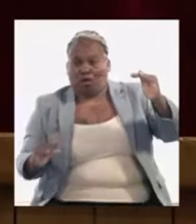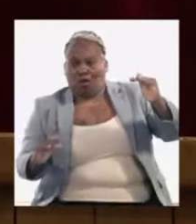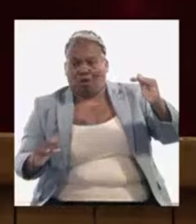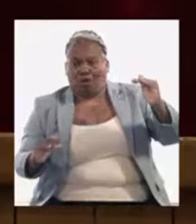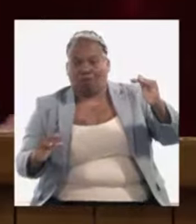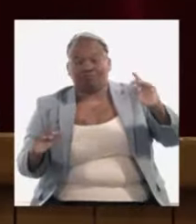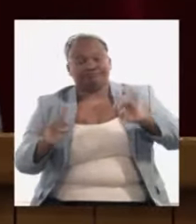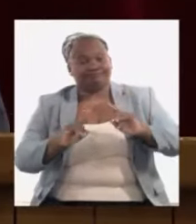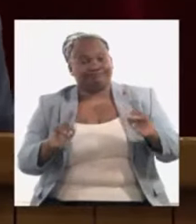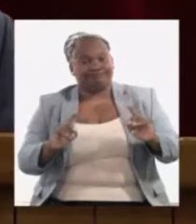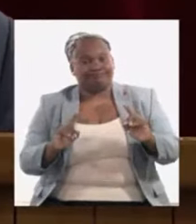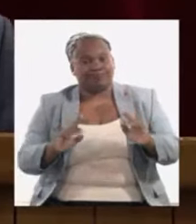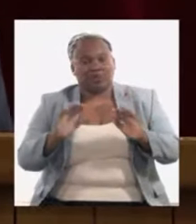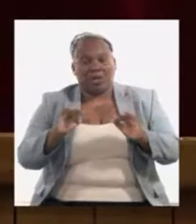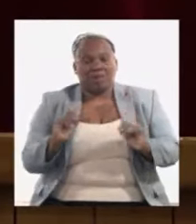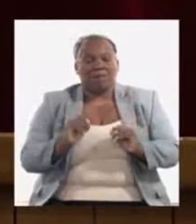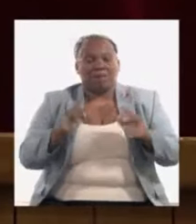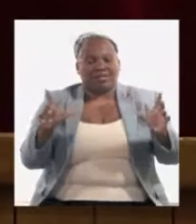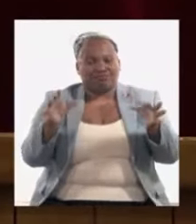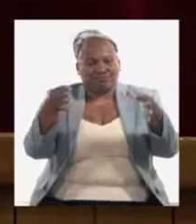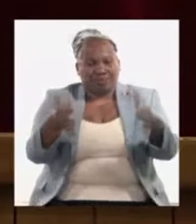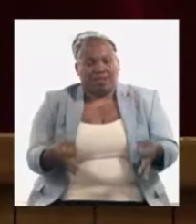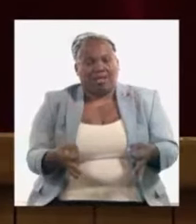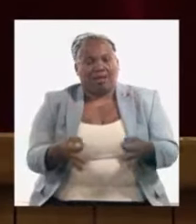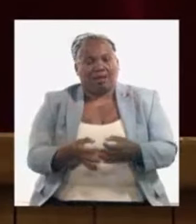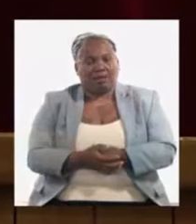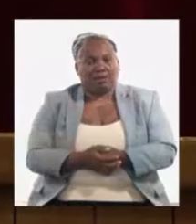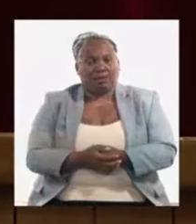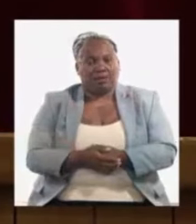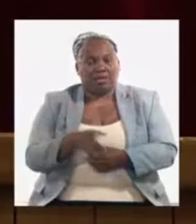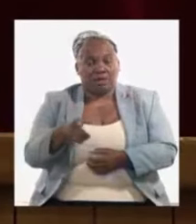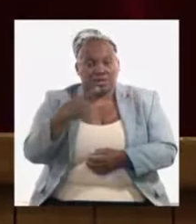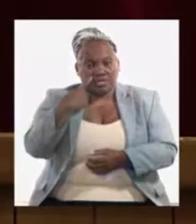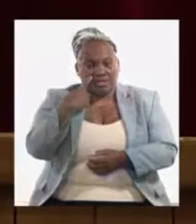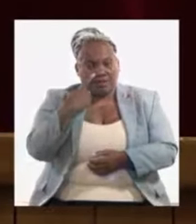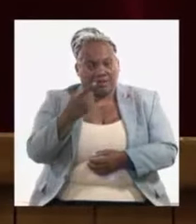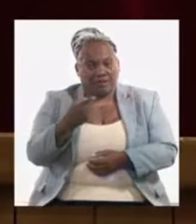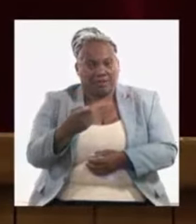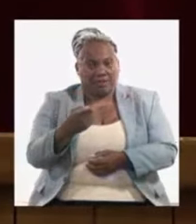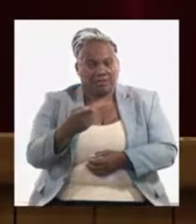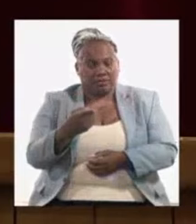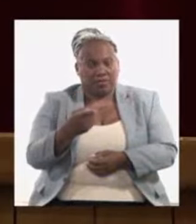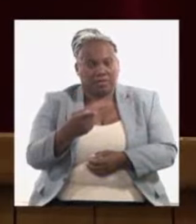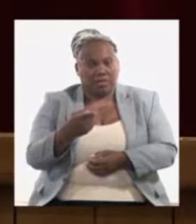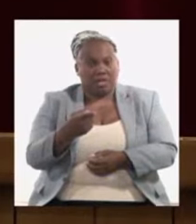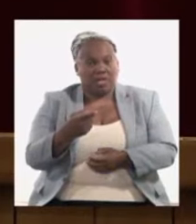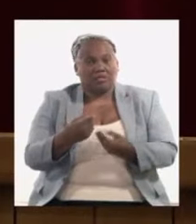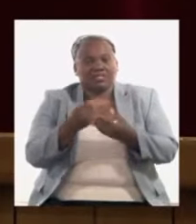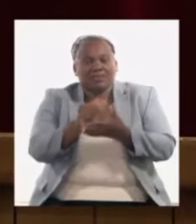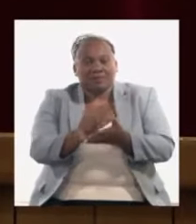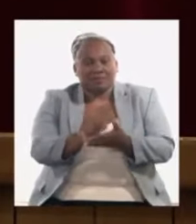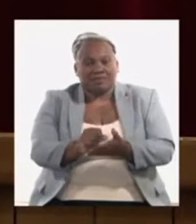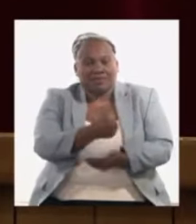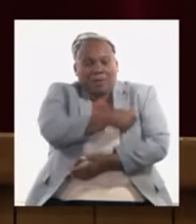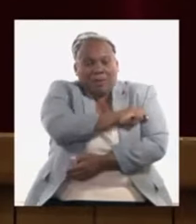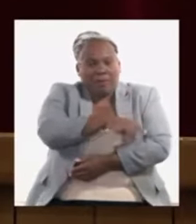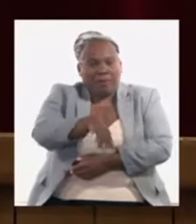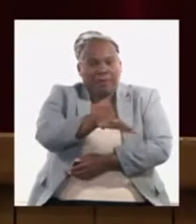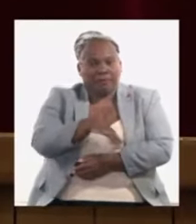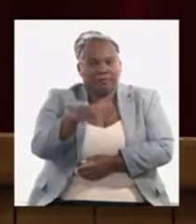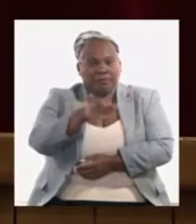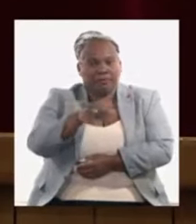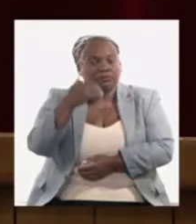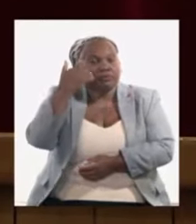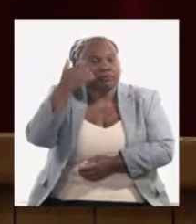decimos no hay ese impacto real en lo que está percibiéndose como niveles de oferta a nuestro pueblo bueno también se están